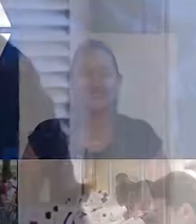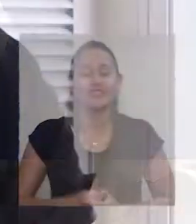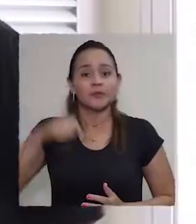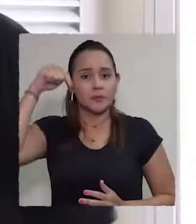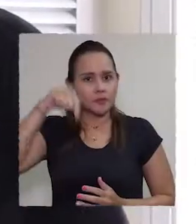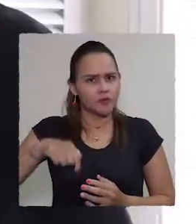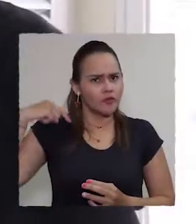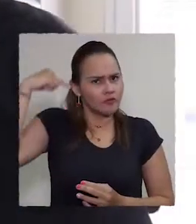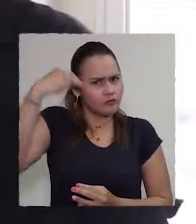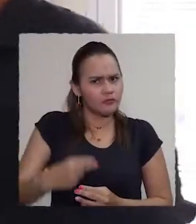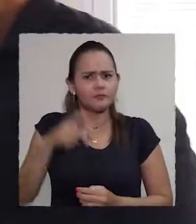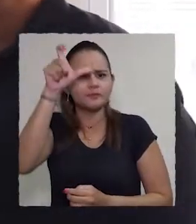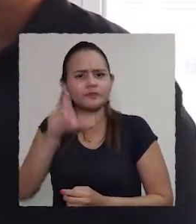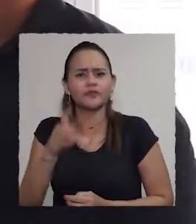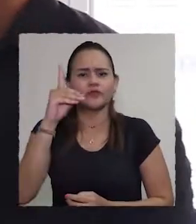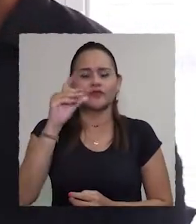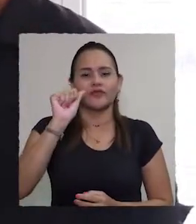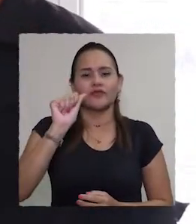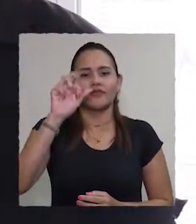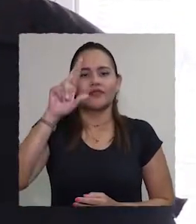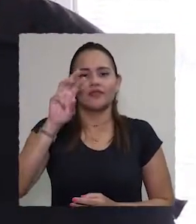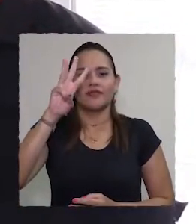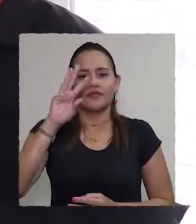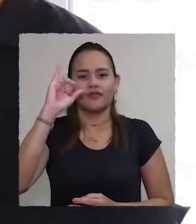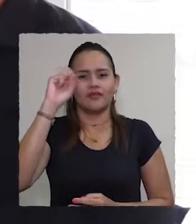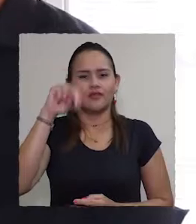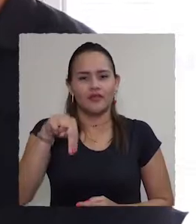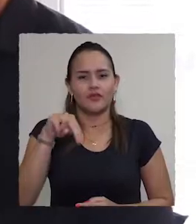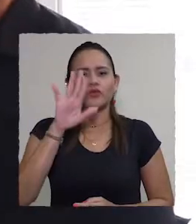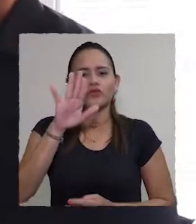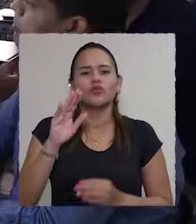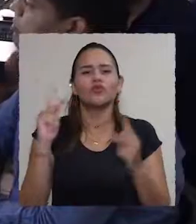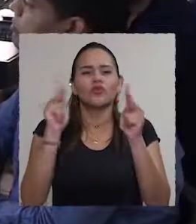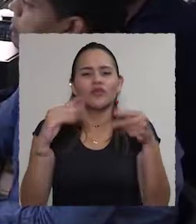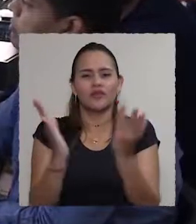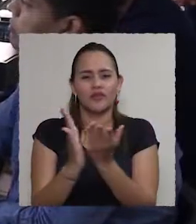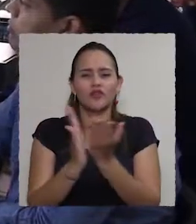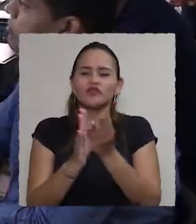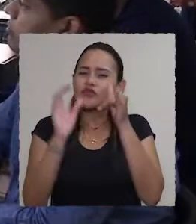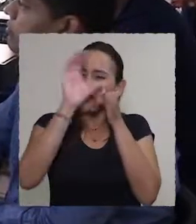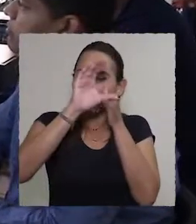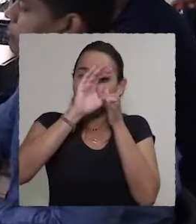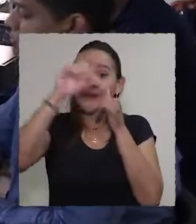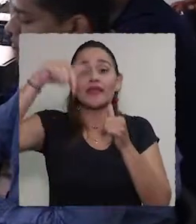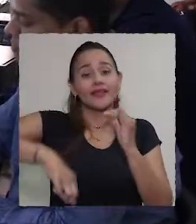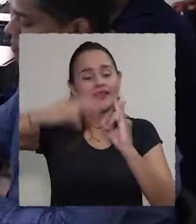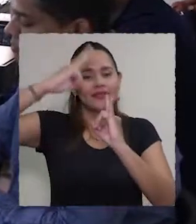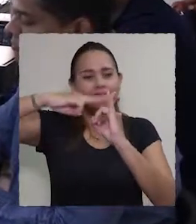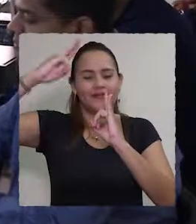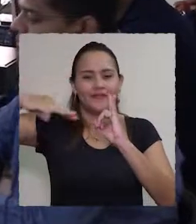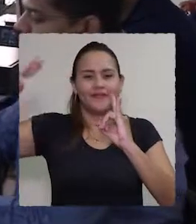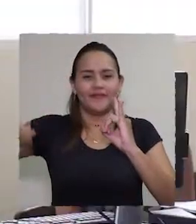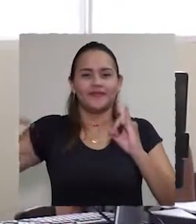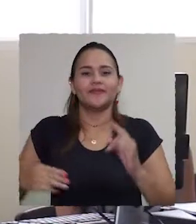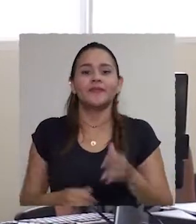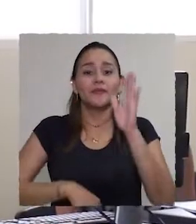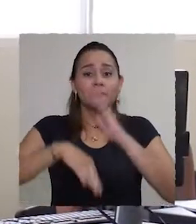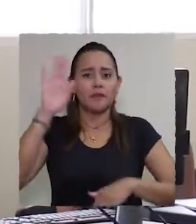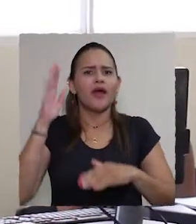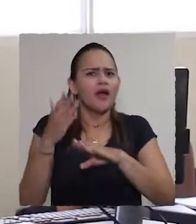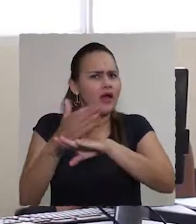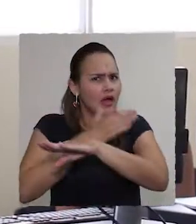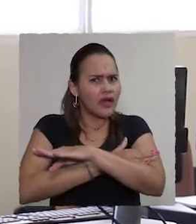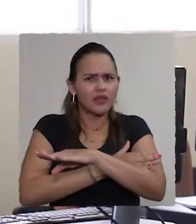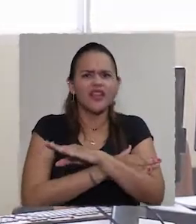Esta es la historia de Dairo Enríquez Fontalbo, un estudiante del Programa de Ingeniería de Sistemas de la Universidad de Magdalena, quien